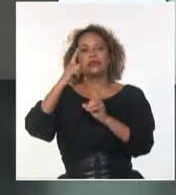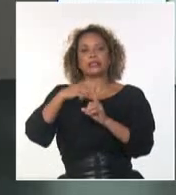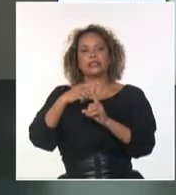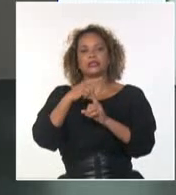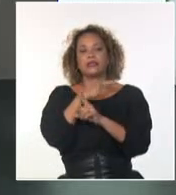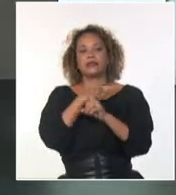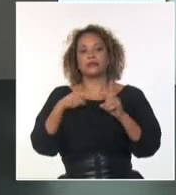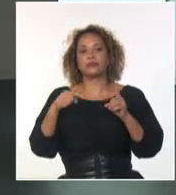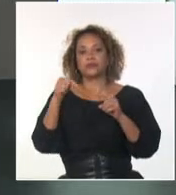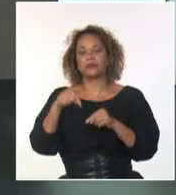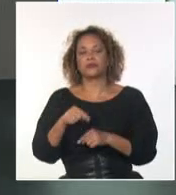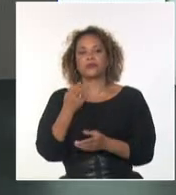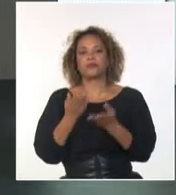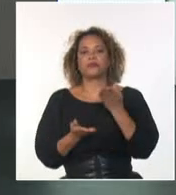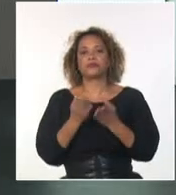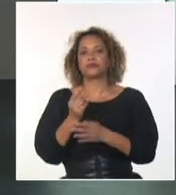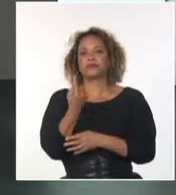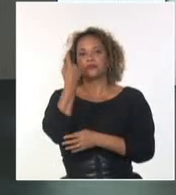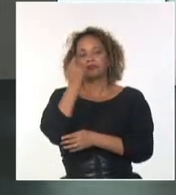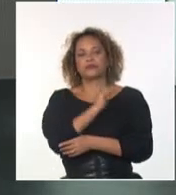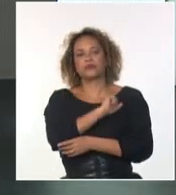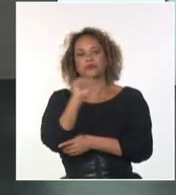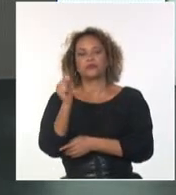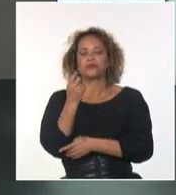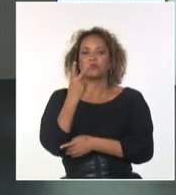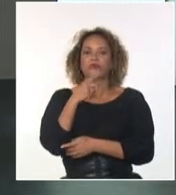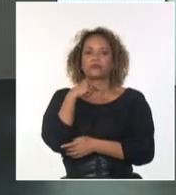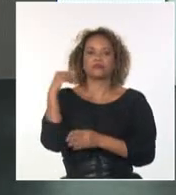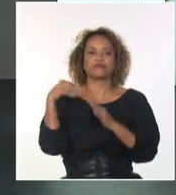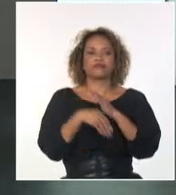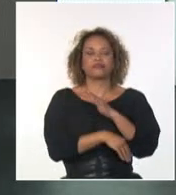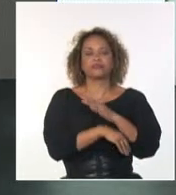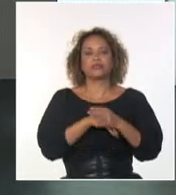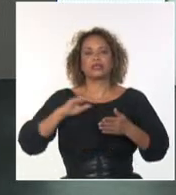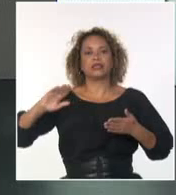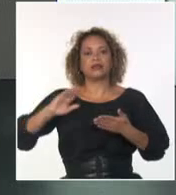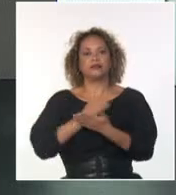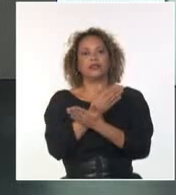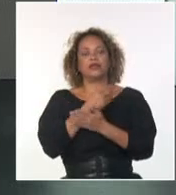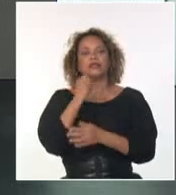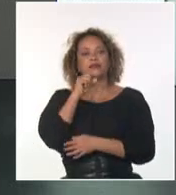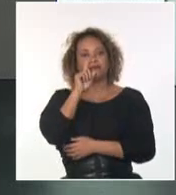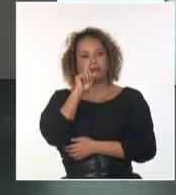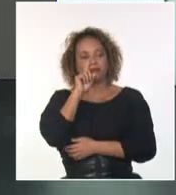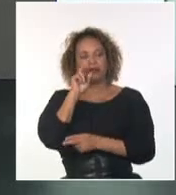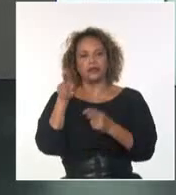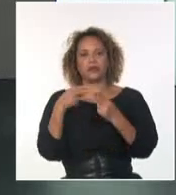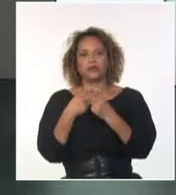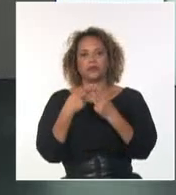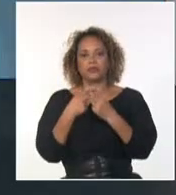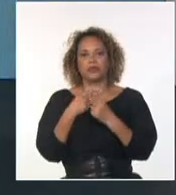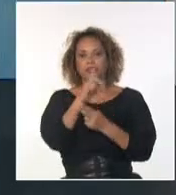hoy y con balance de una victoria y dos derrotas quedó eliminada de la final en torneo de Barcelona.